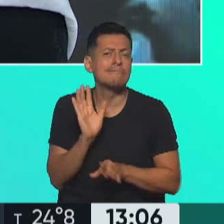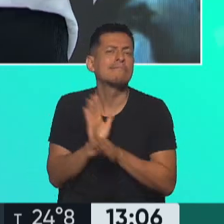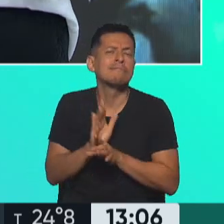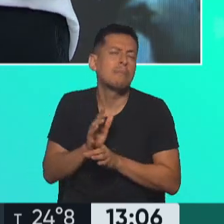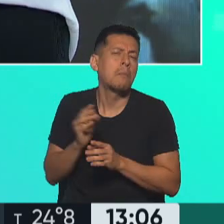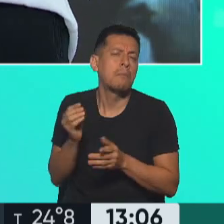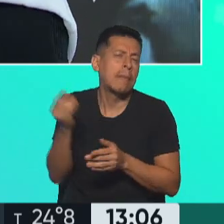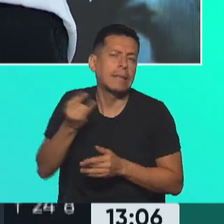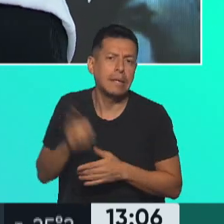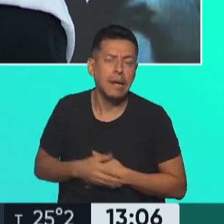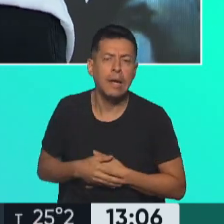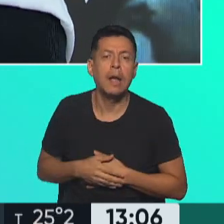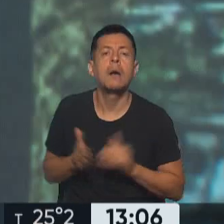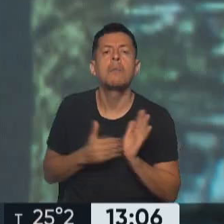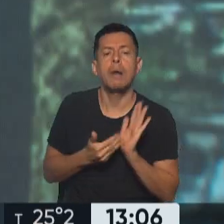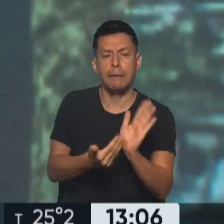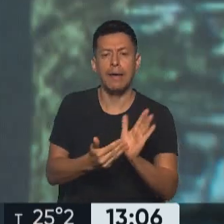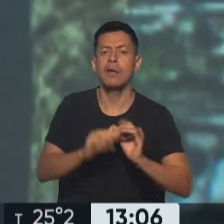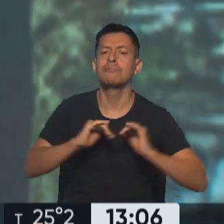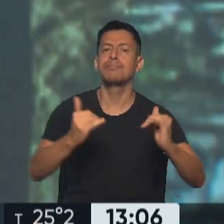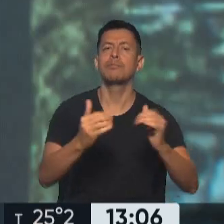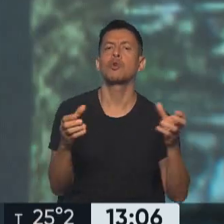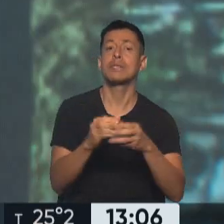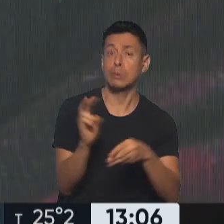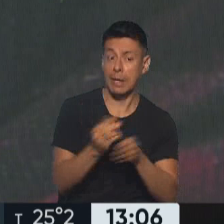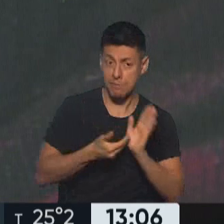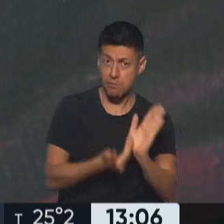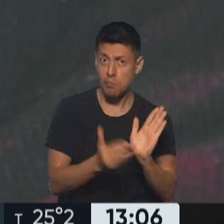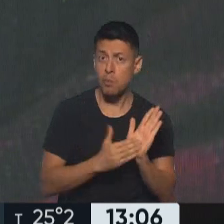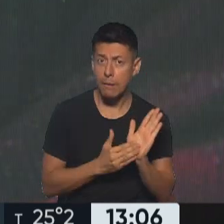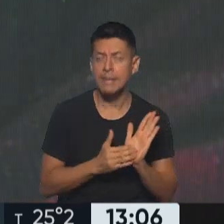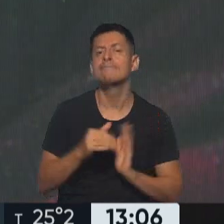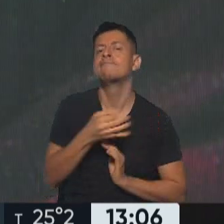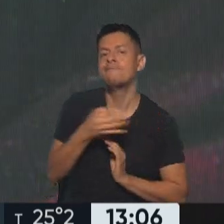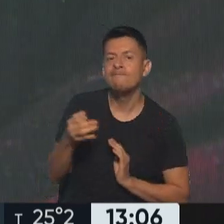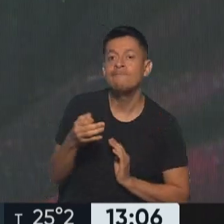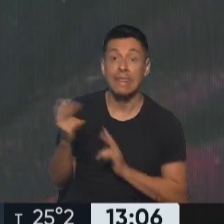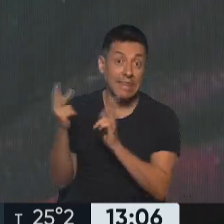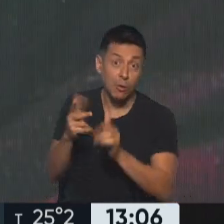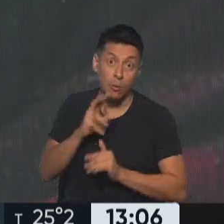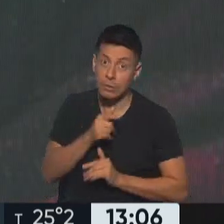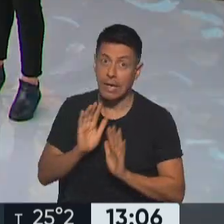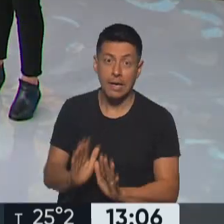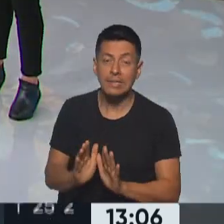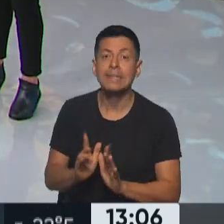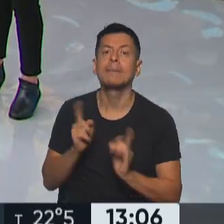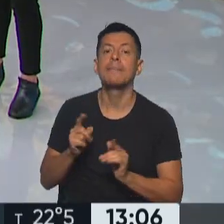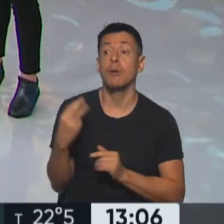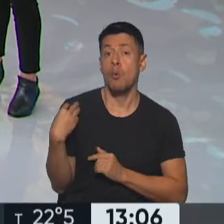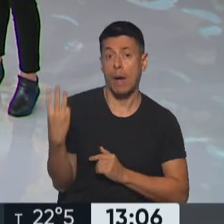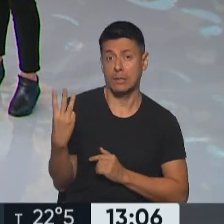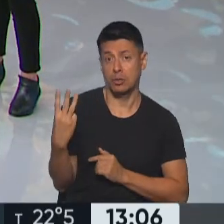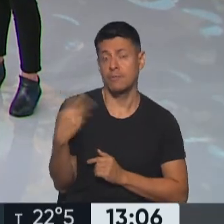montaje. ¿Y estas pruebas las presenta en el Consejo de Seguridad, Alejandra? Exactamente. Eso es lo que dijo y además dijo que iba a presentar en Washington